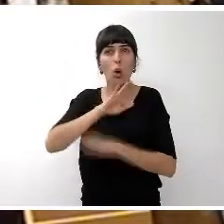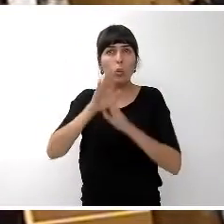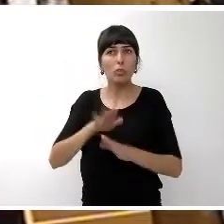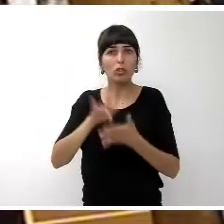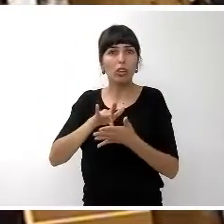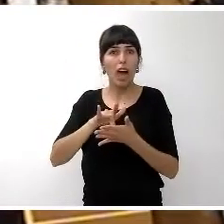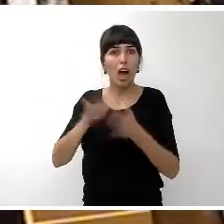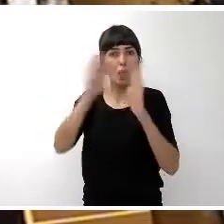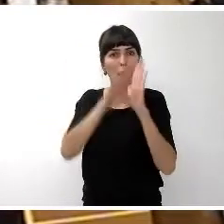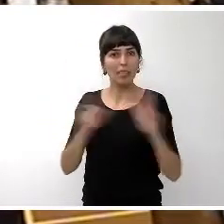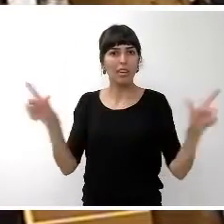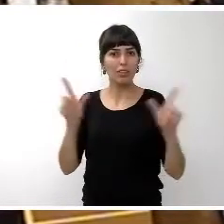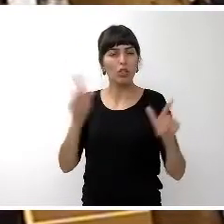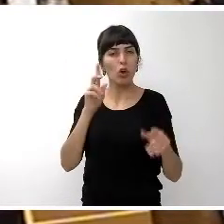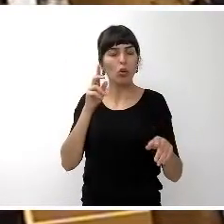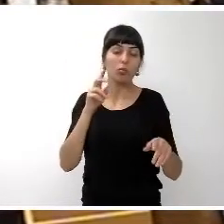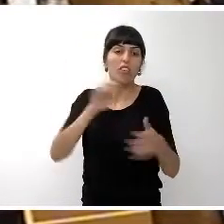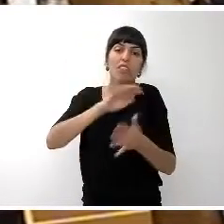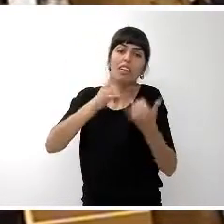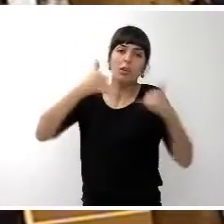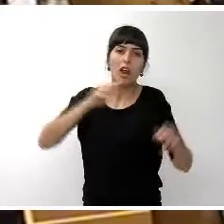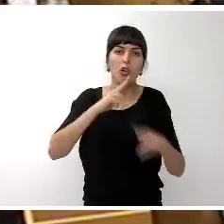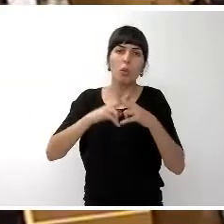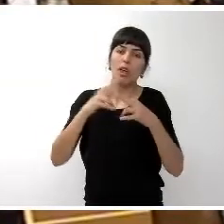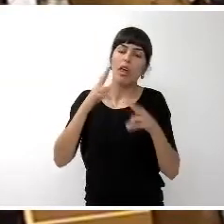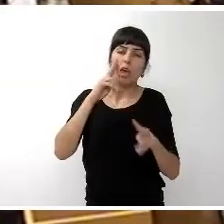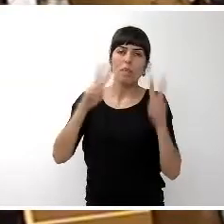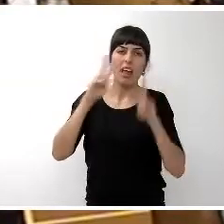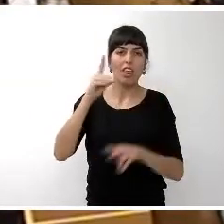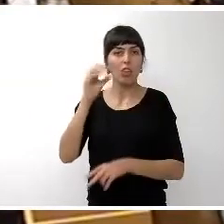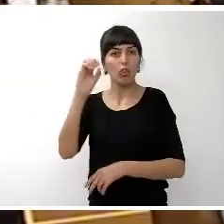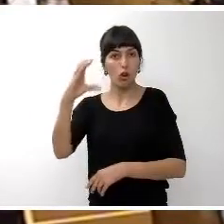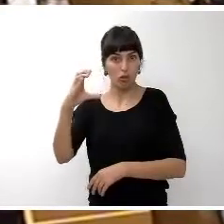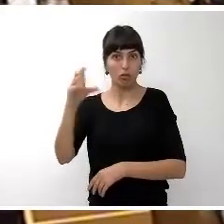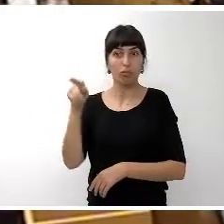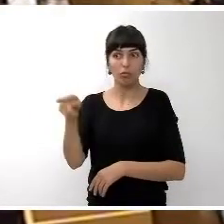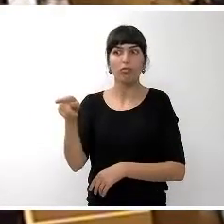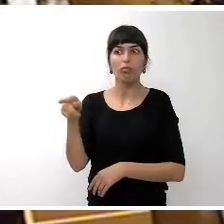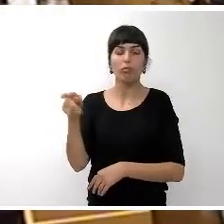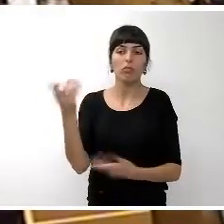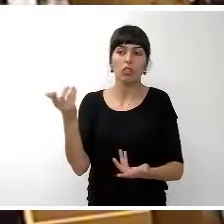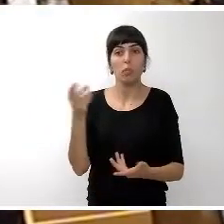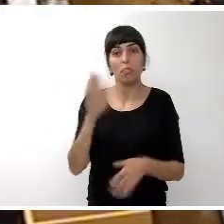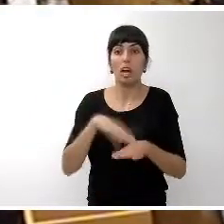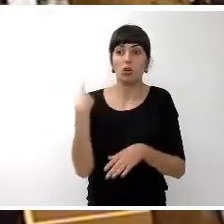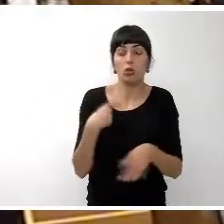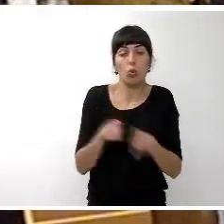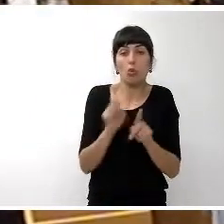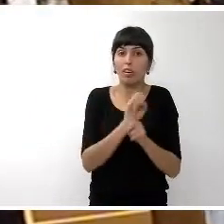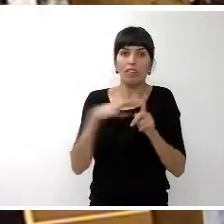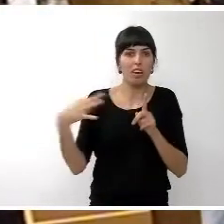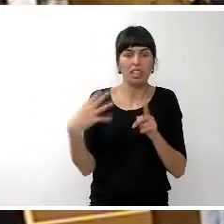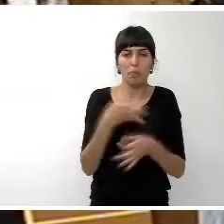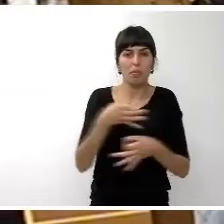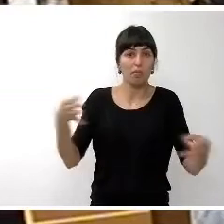en Guía de Isora, y entonces para nosotros es un referente importante que cuadra dentro de lo que es…